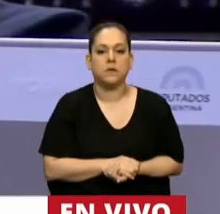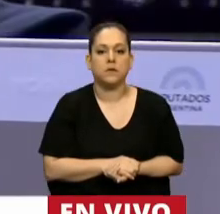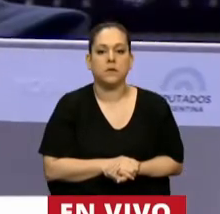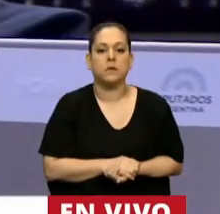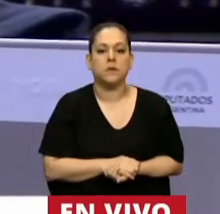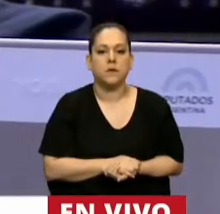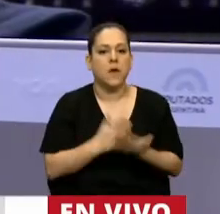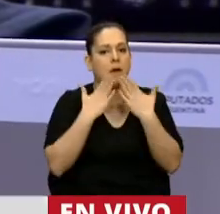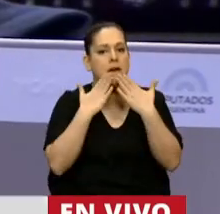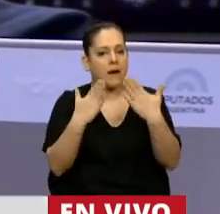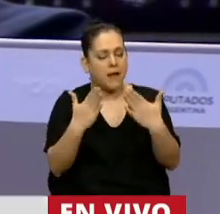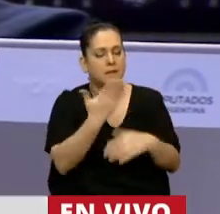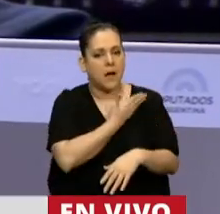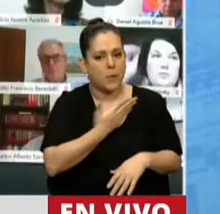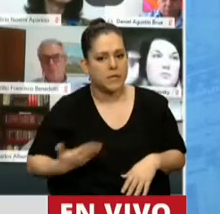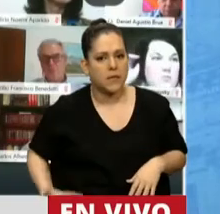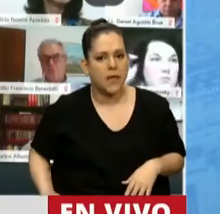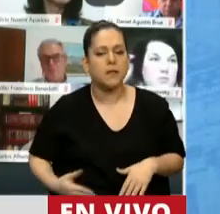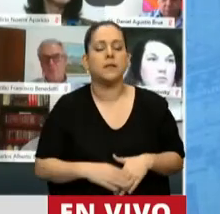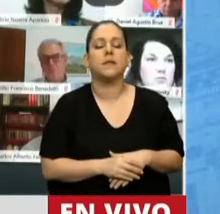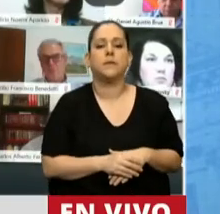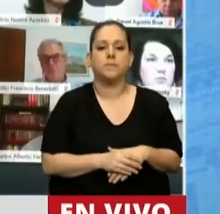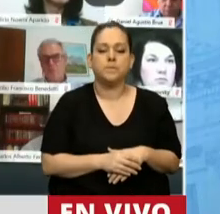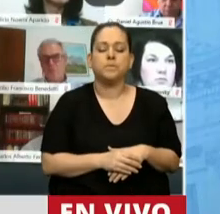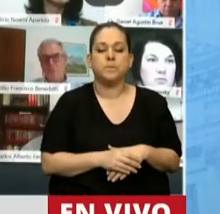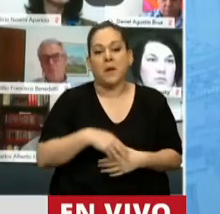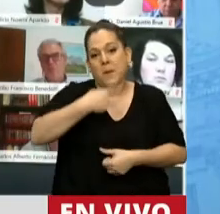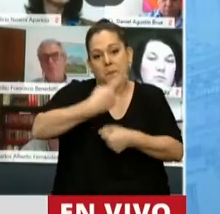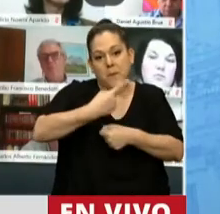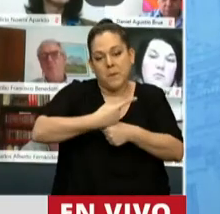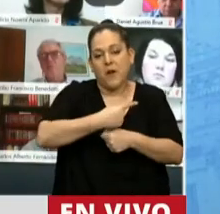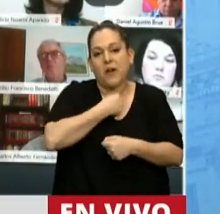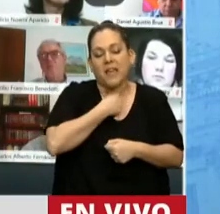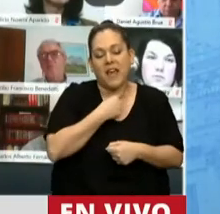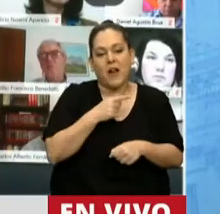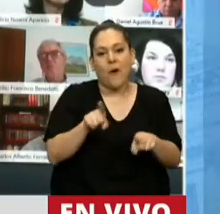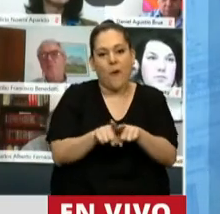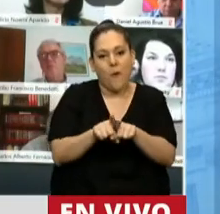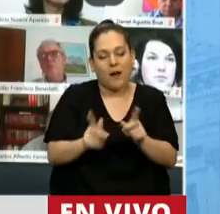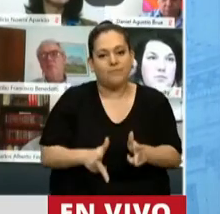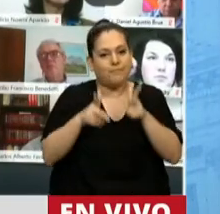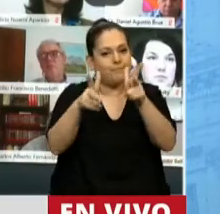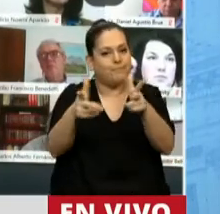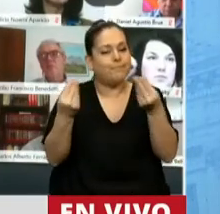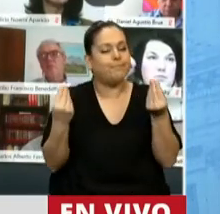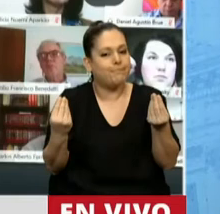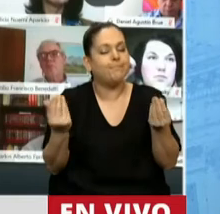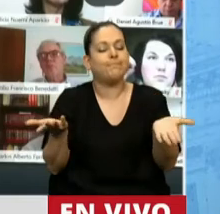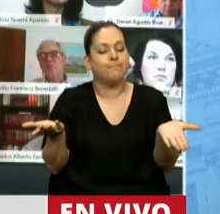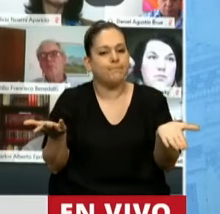Gracias, señor Presidente. En principio destacar y agradecer la confianza